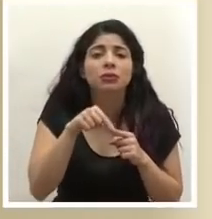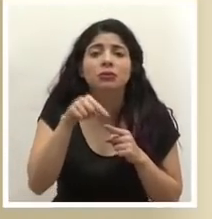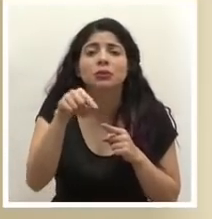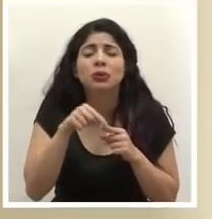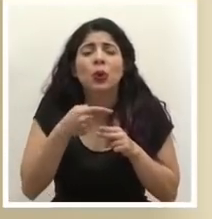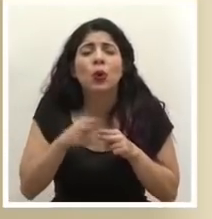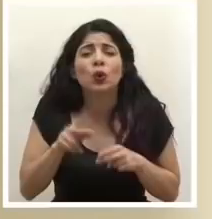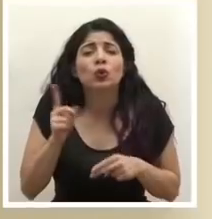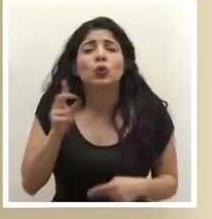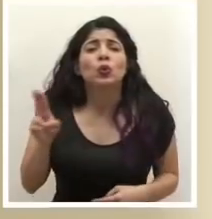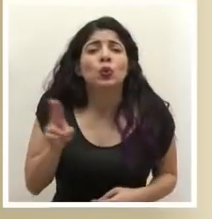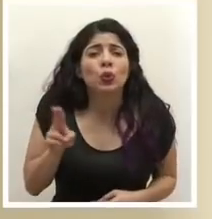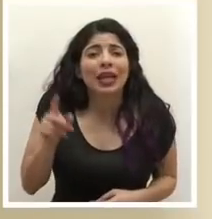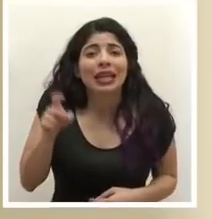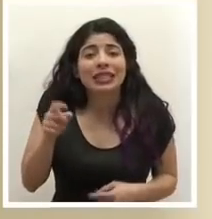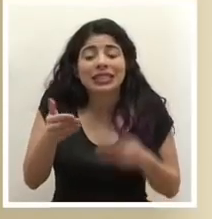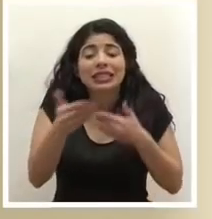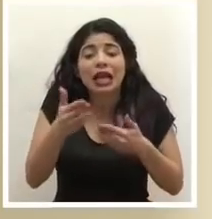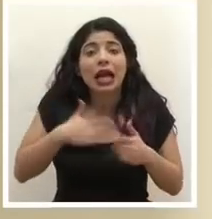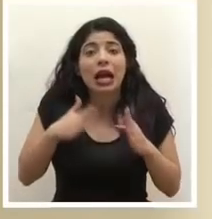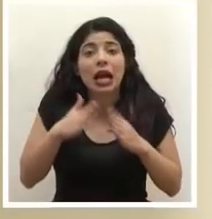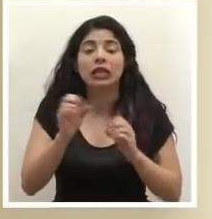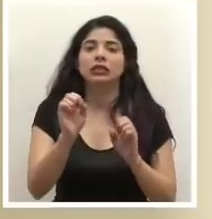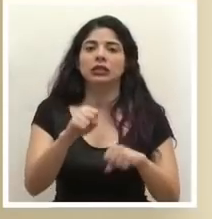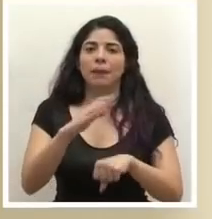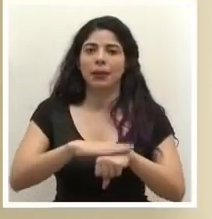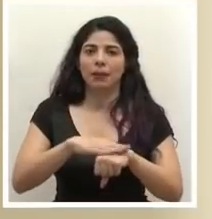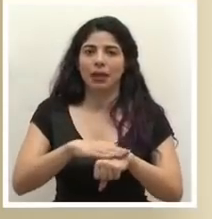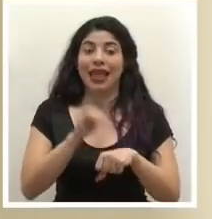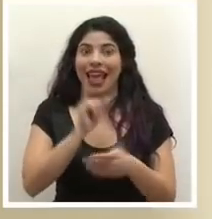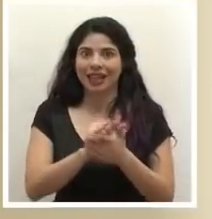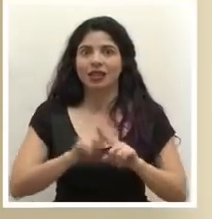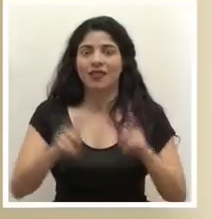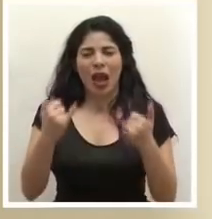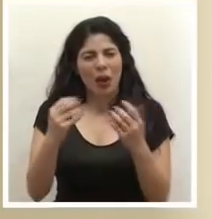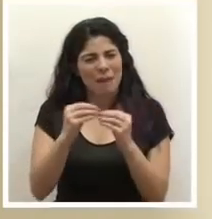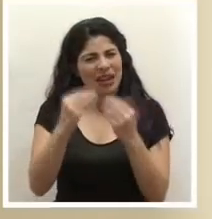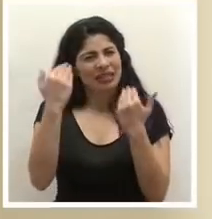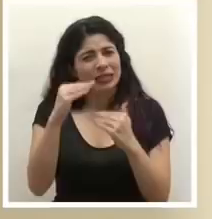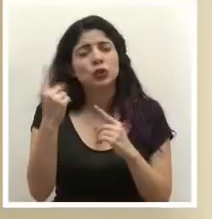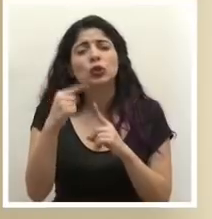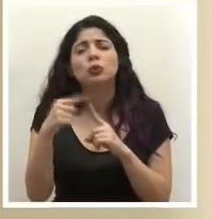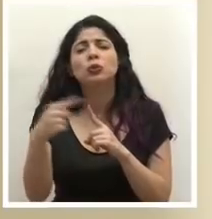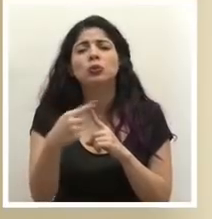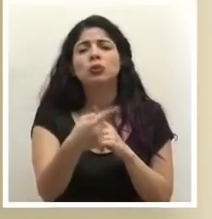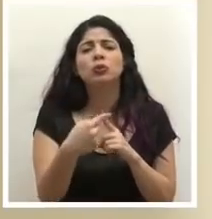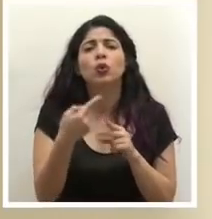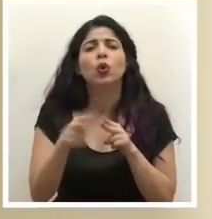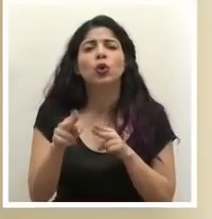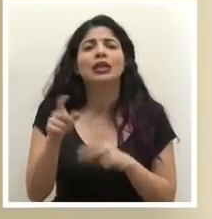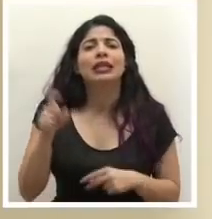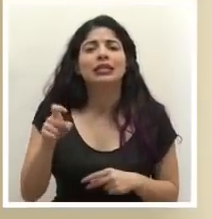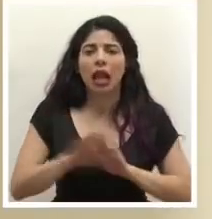cortos en la misma área geográfica donde uno reside esa es la diferencia sustancial lo que sí estamos incluyendo acá es la